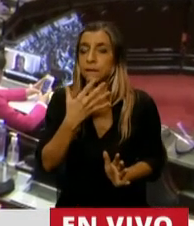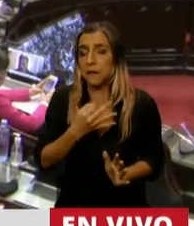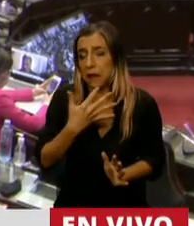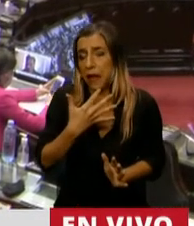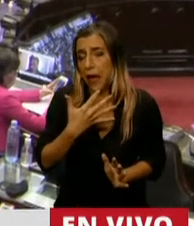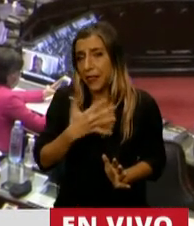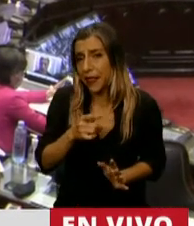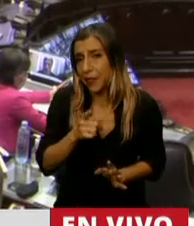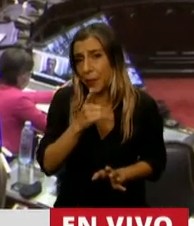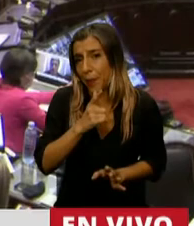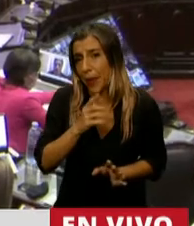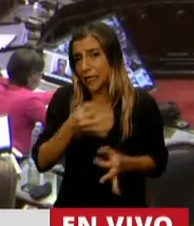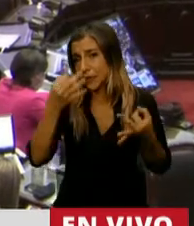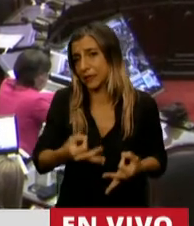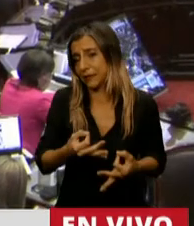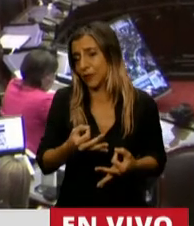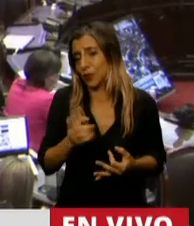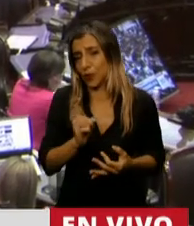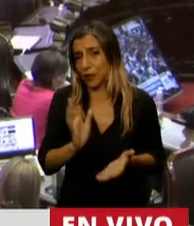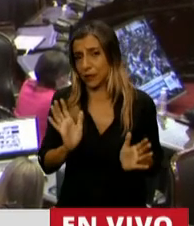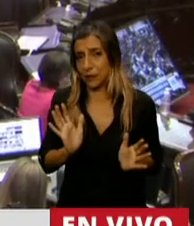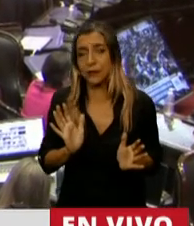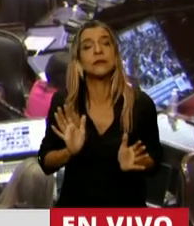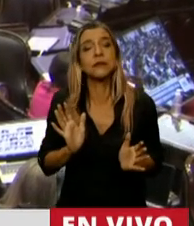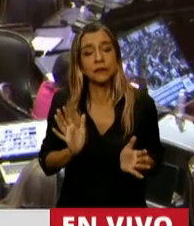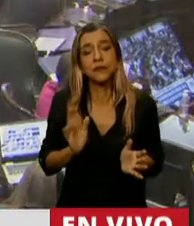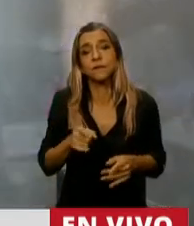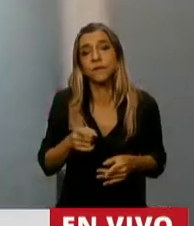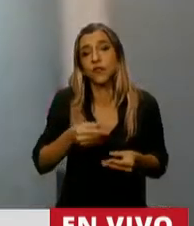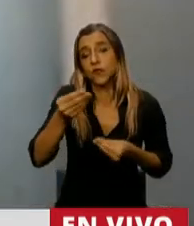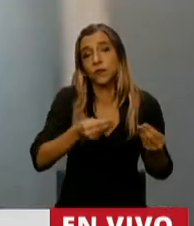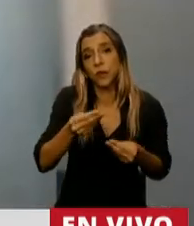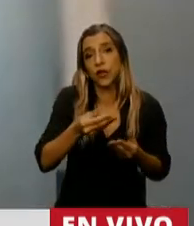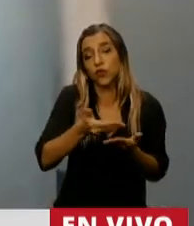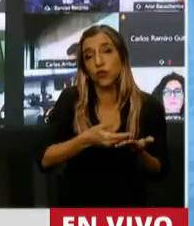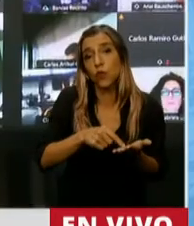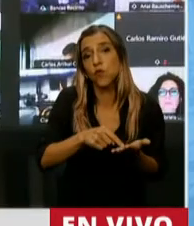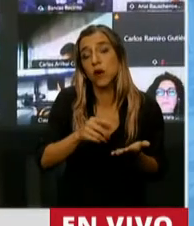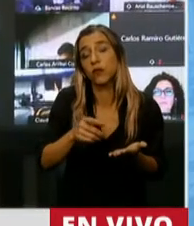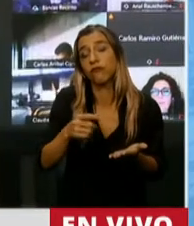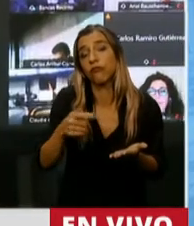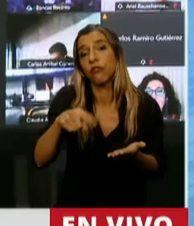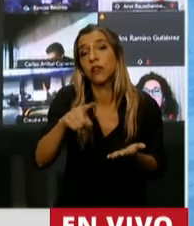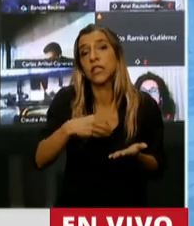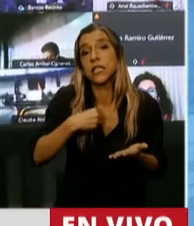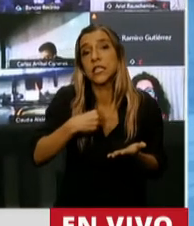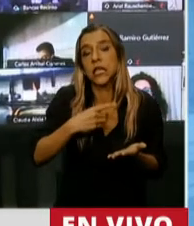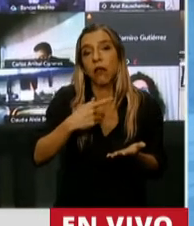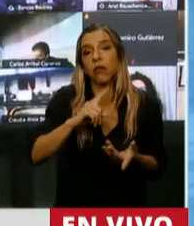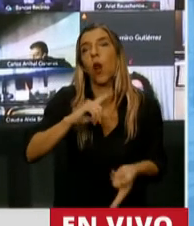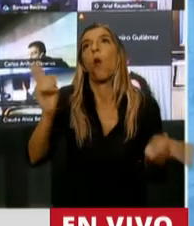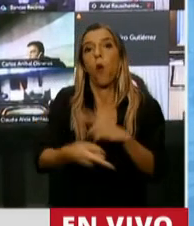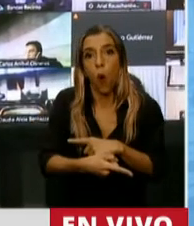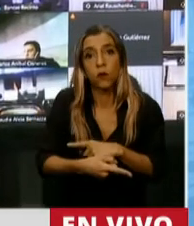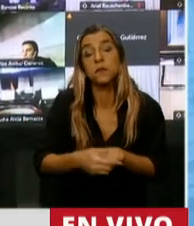Y creo que es porque lo están leyendo al revés del presupuesto. Definitivamente se les dio vuelta la hoja de ruta a la oposición.